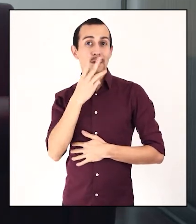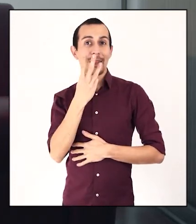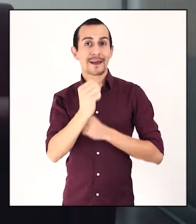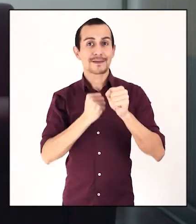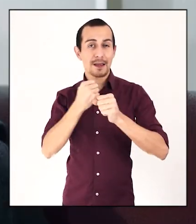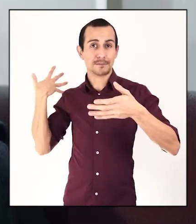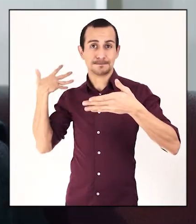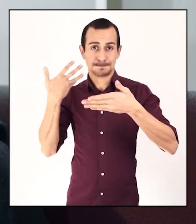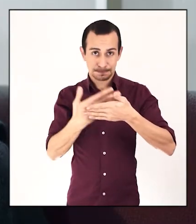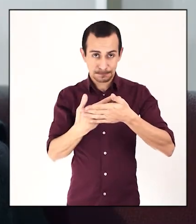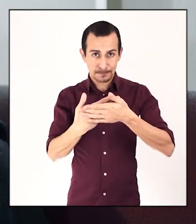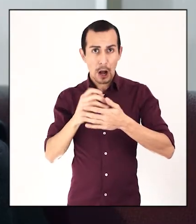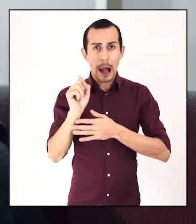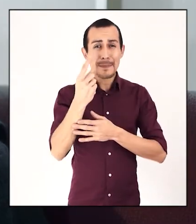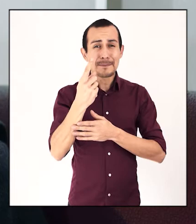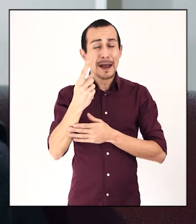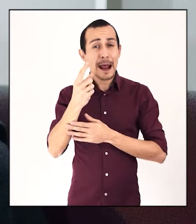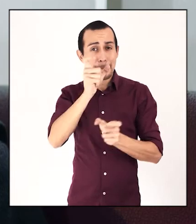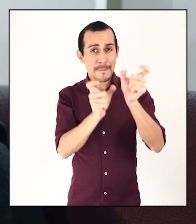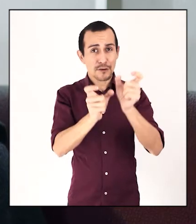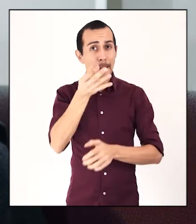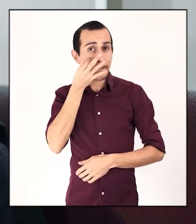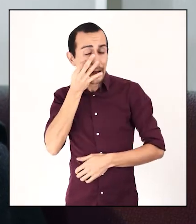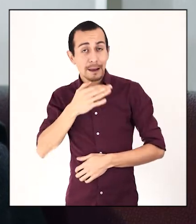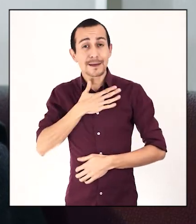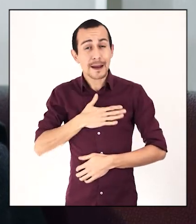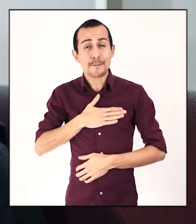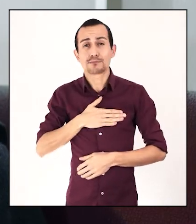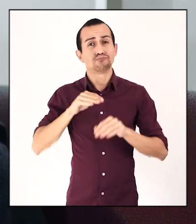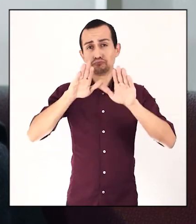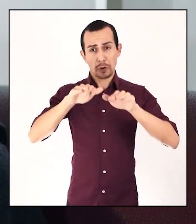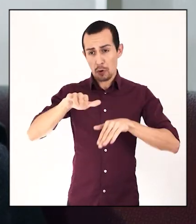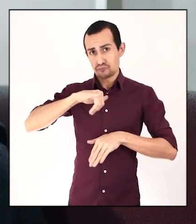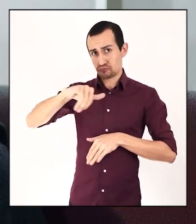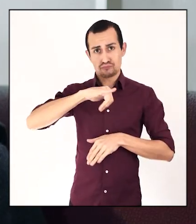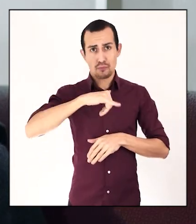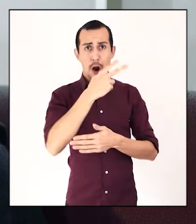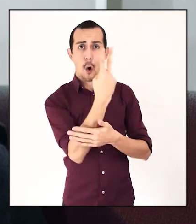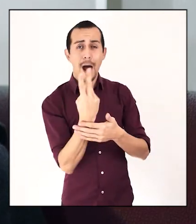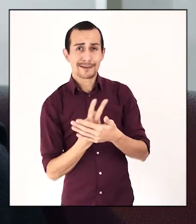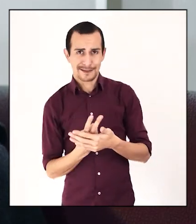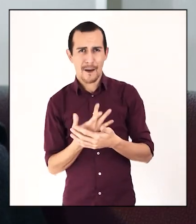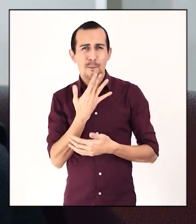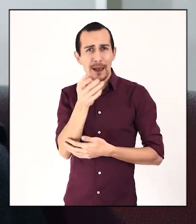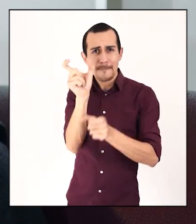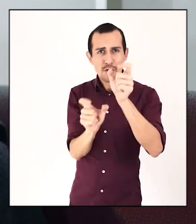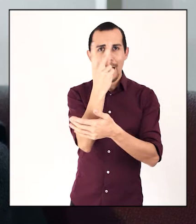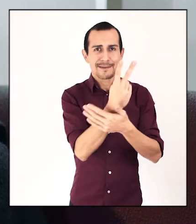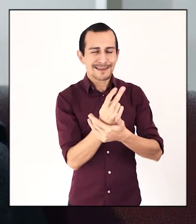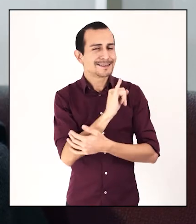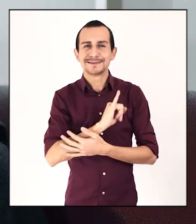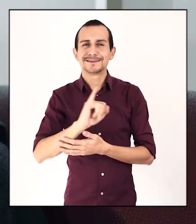30 años. Los primeros espectadores a los que queremos llegar son nuestros pares, los artistas. Porque los artistas, de alguna manera,